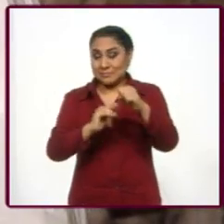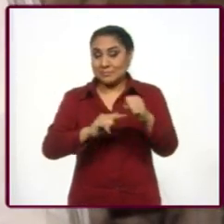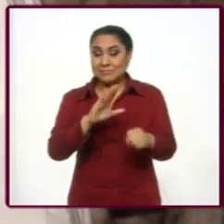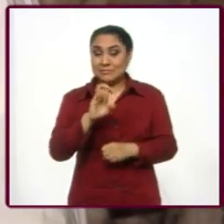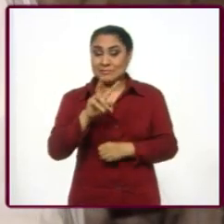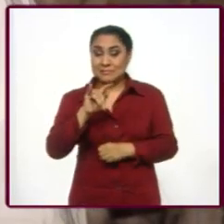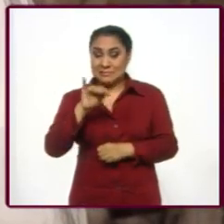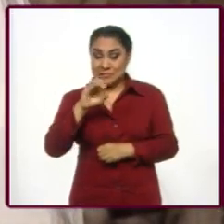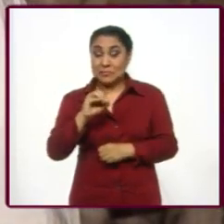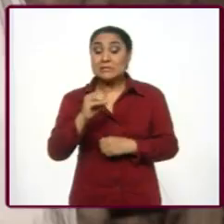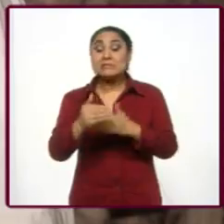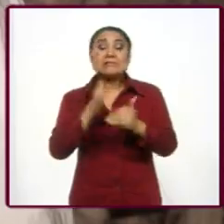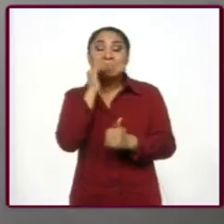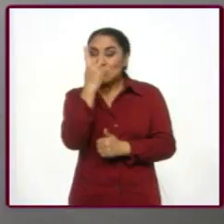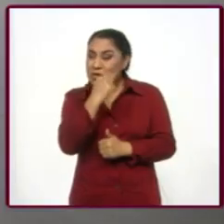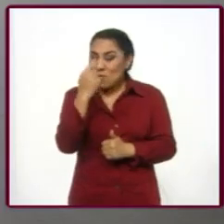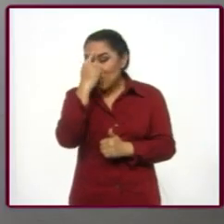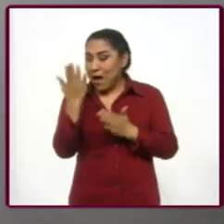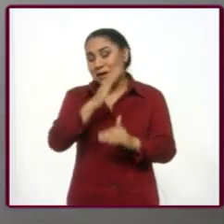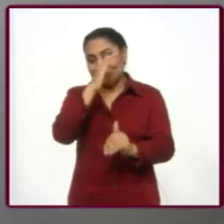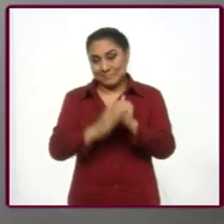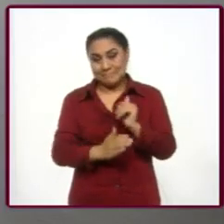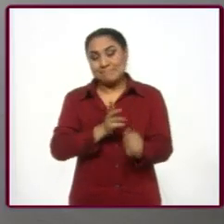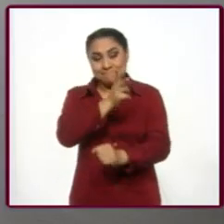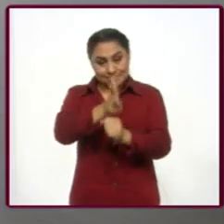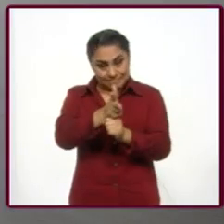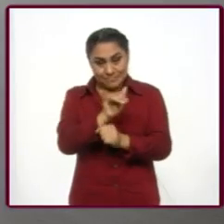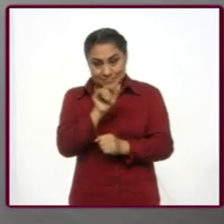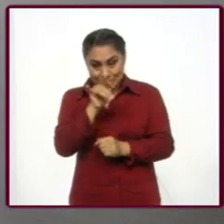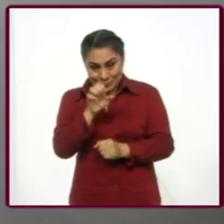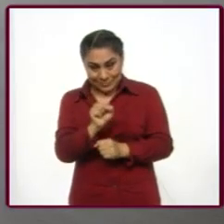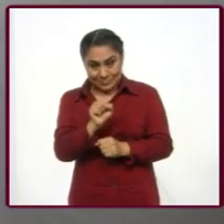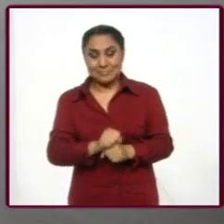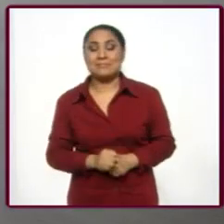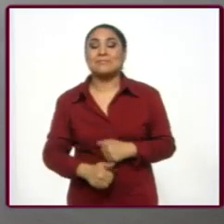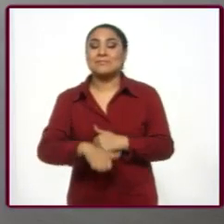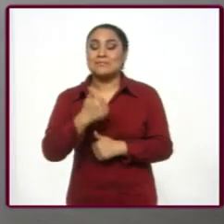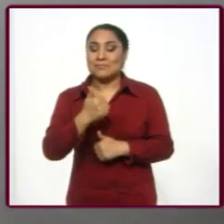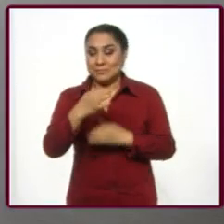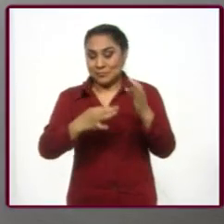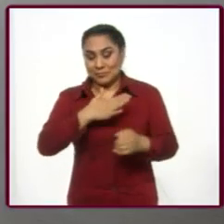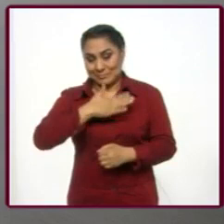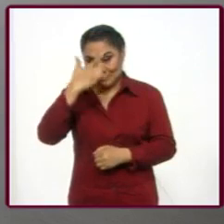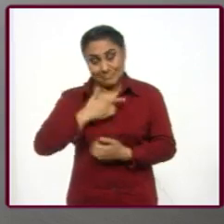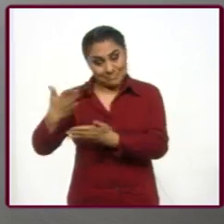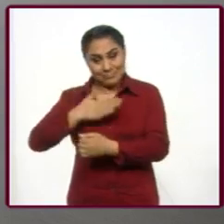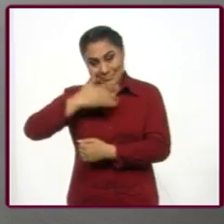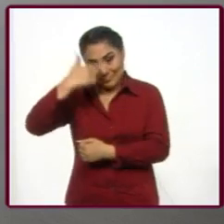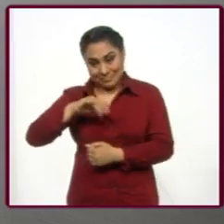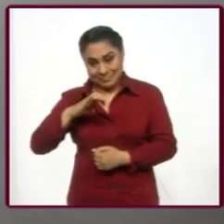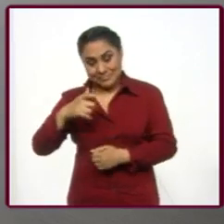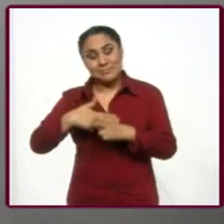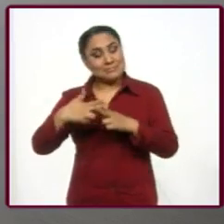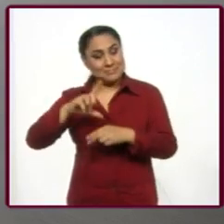cuestión de una hora y un poco más. Con imágenes de José Luis Cortés y Luis Virgilio, muy buenas noches. Buenas noches, Miguel.